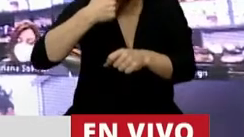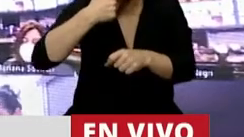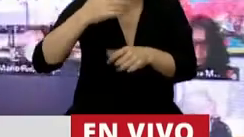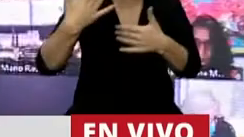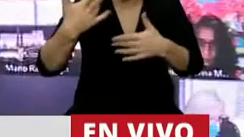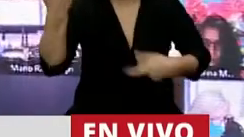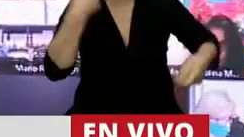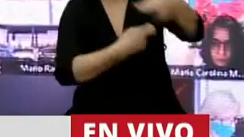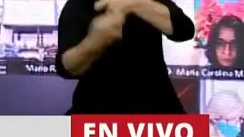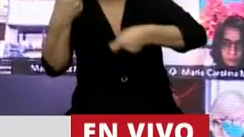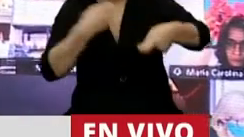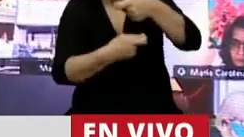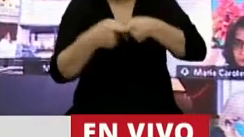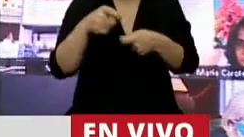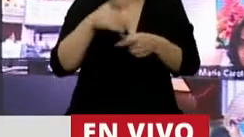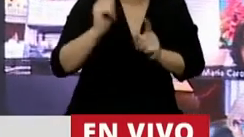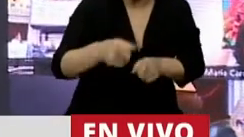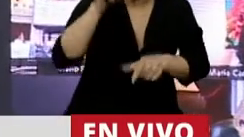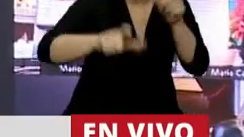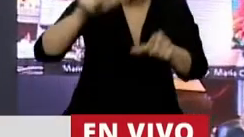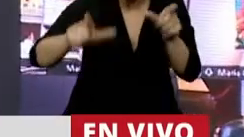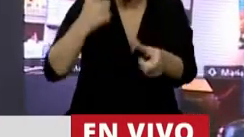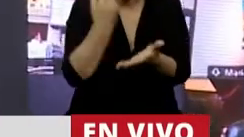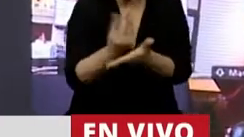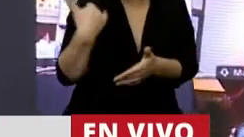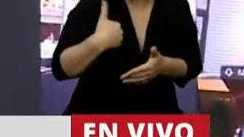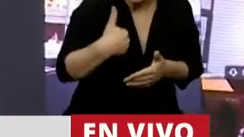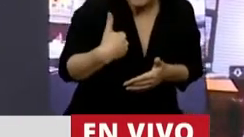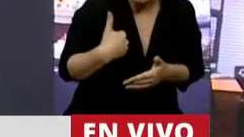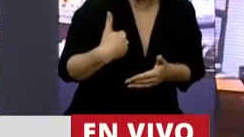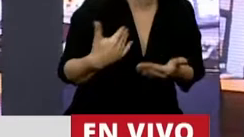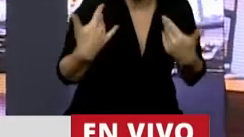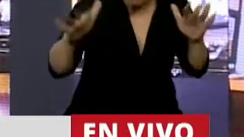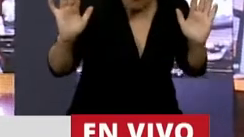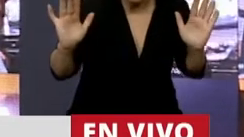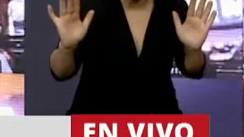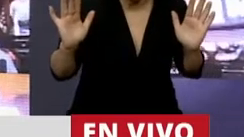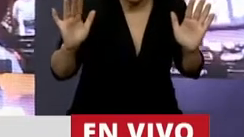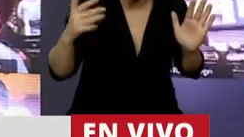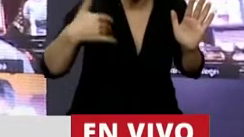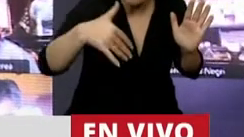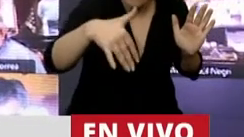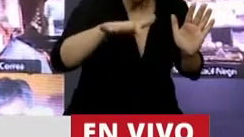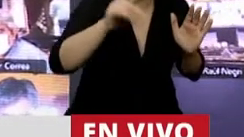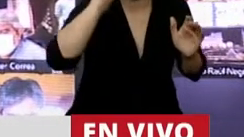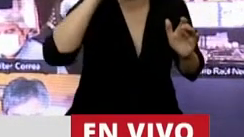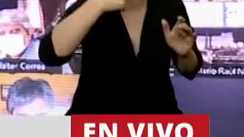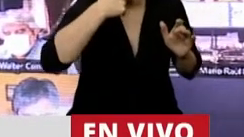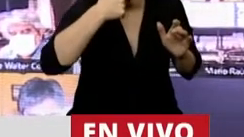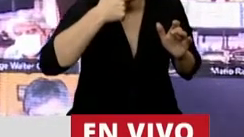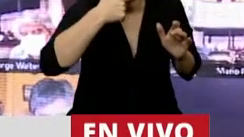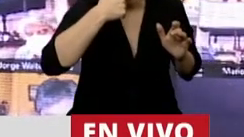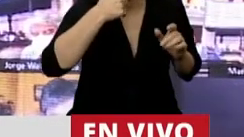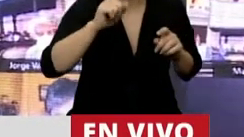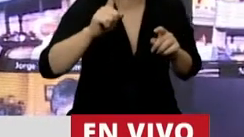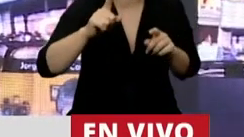comercial y porque además los argentinos podremos poder disfrutar del gas sin que nos